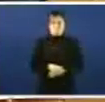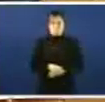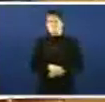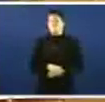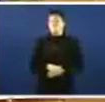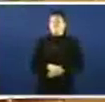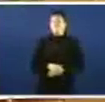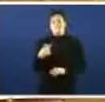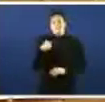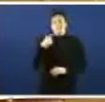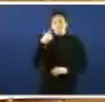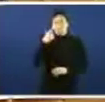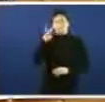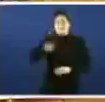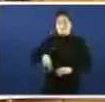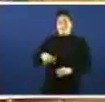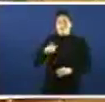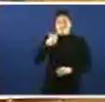Pois é unha persona que